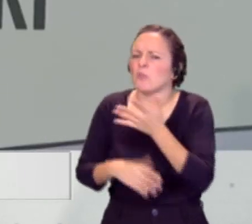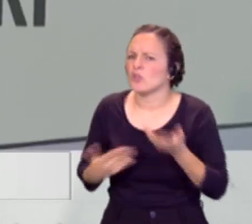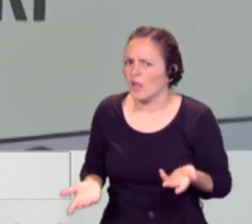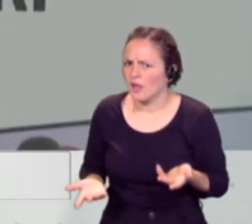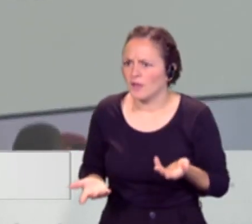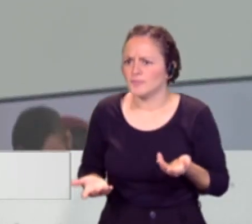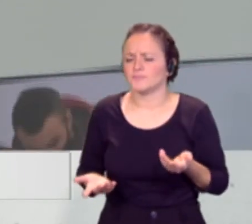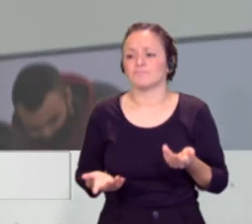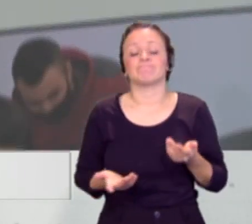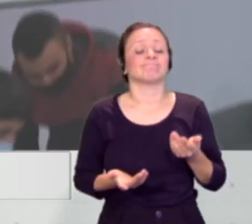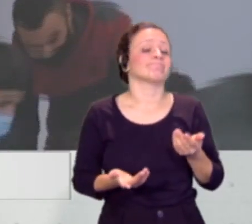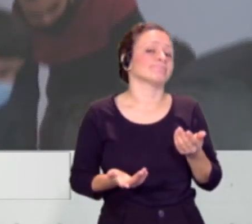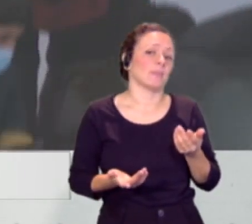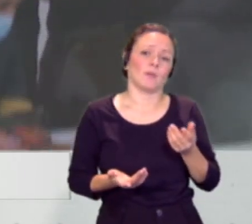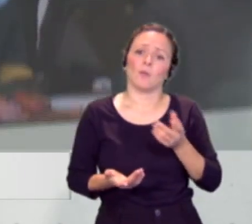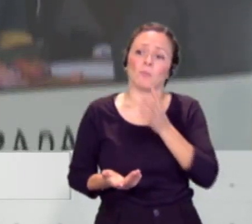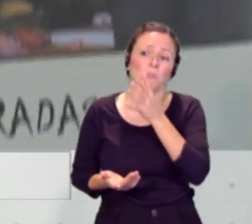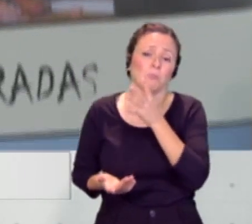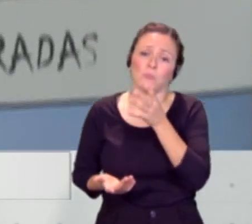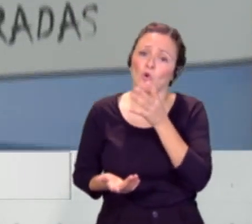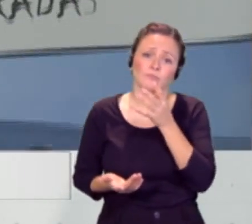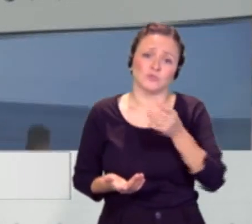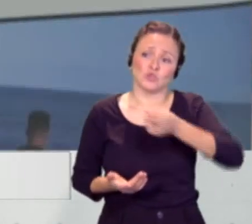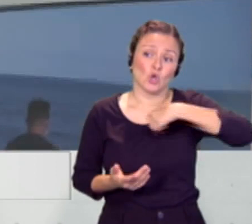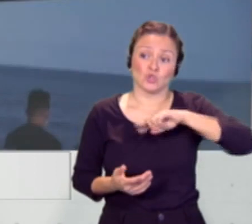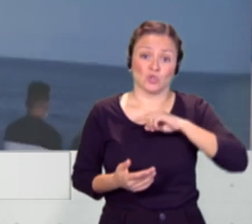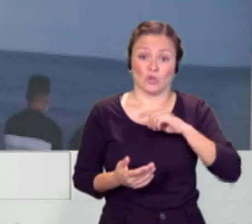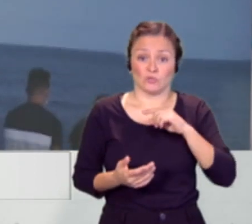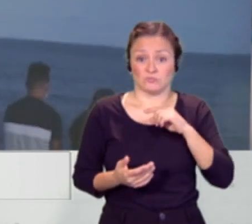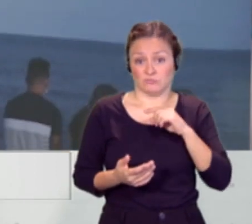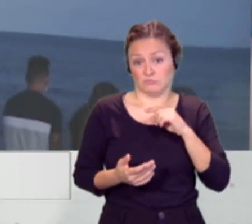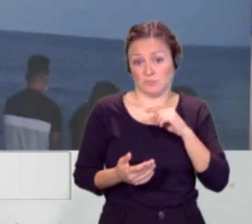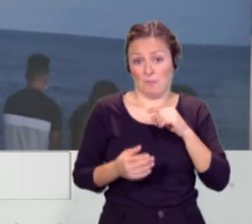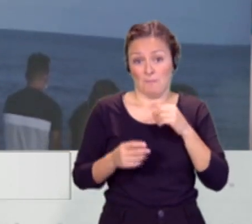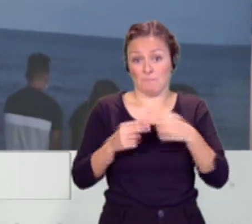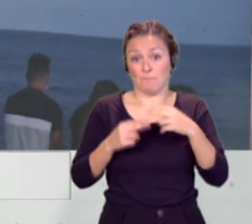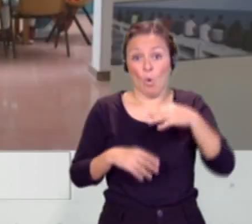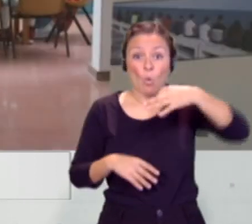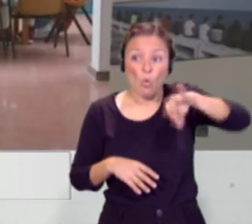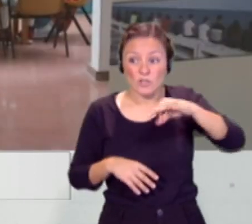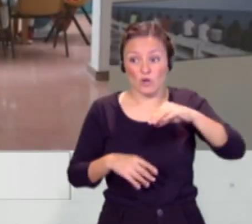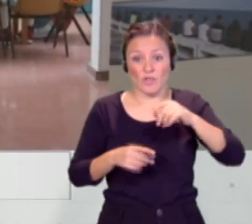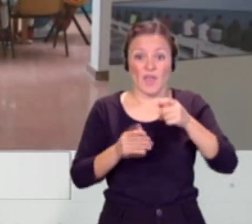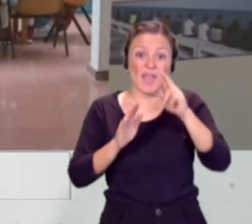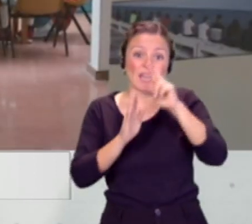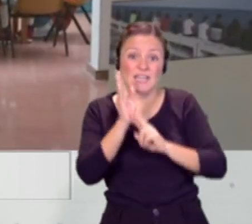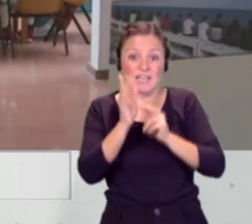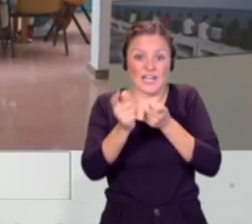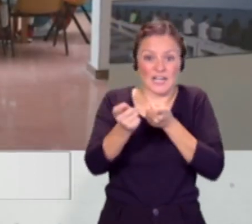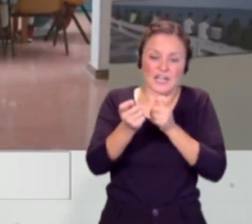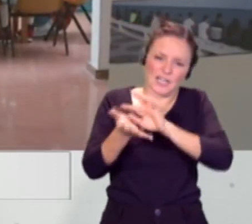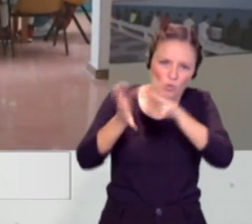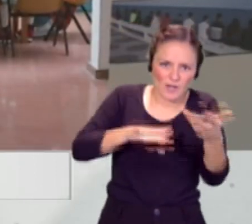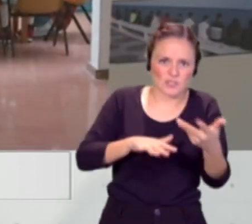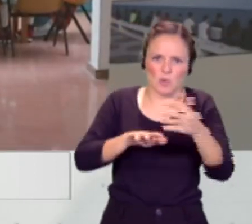Bueno, estamos en contra por la misma razón por la que somos el único partido que ha votado en contra de la regularización masiva de medio millón de inmigrantes